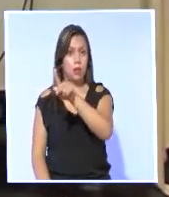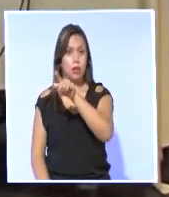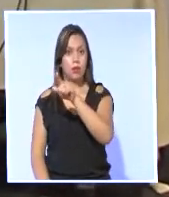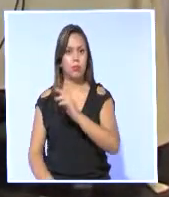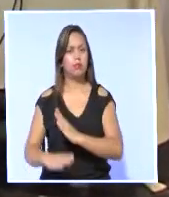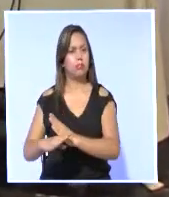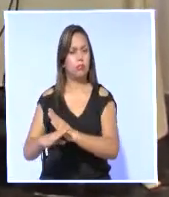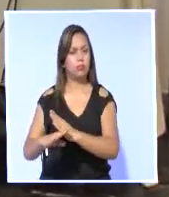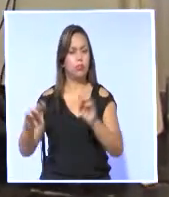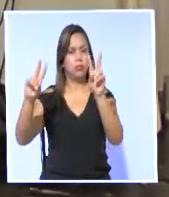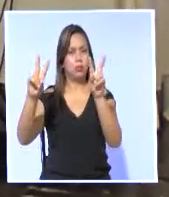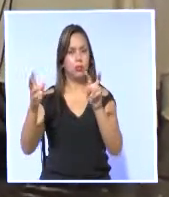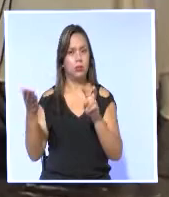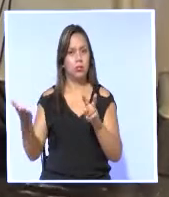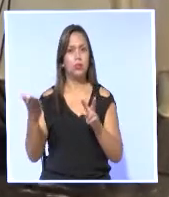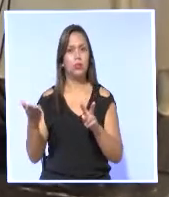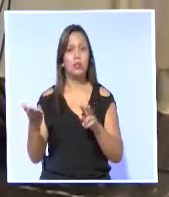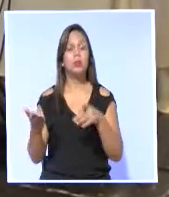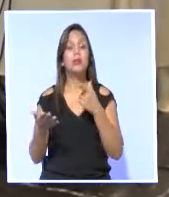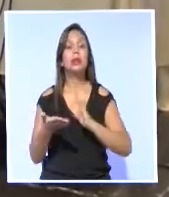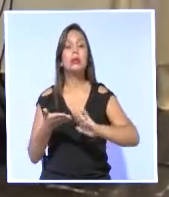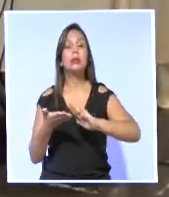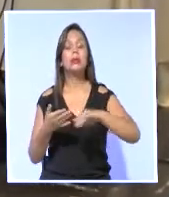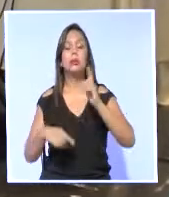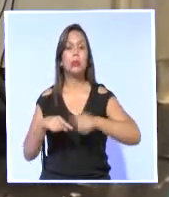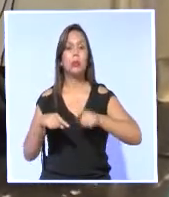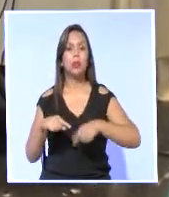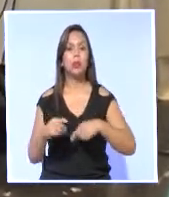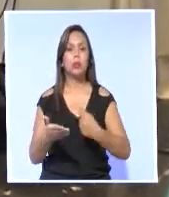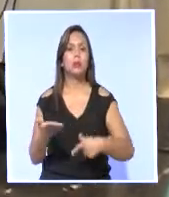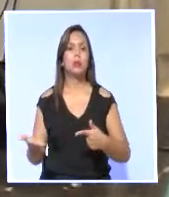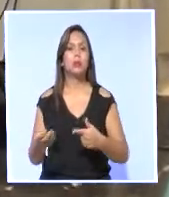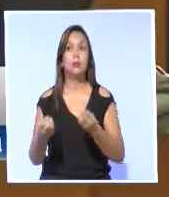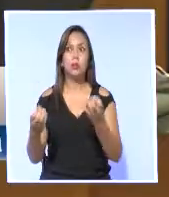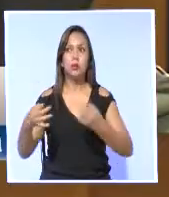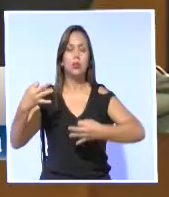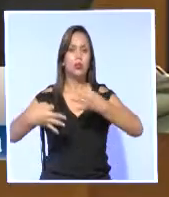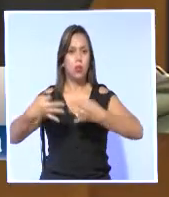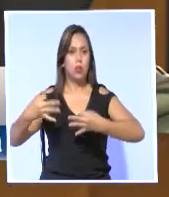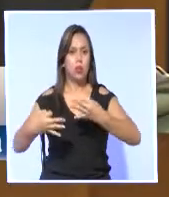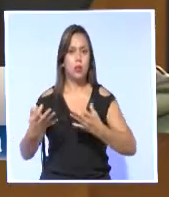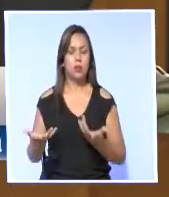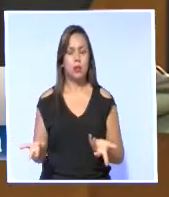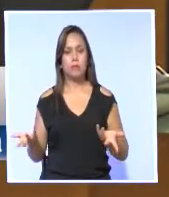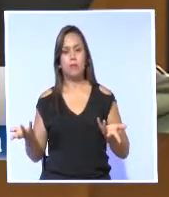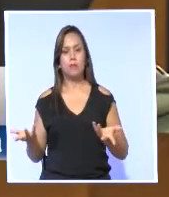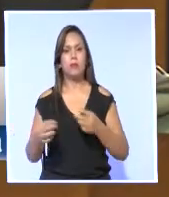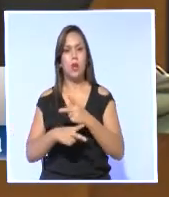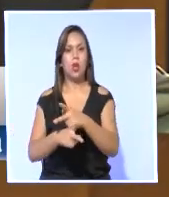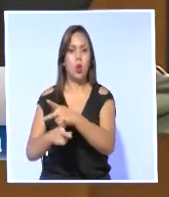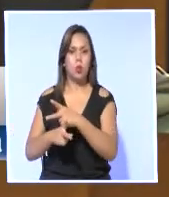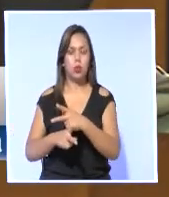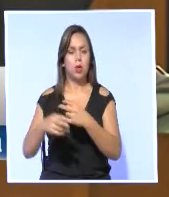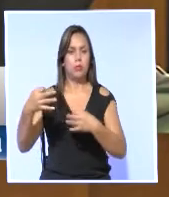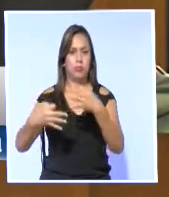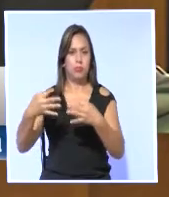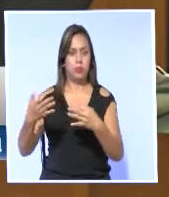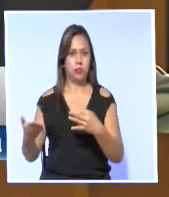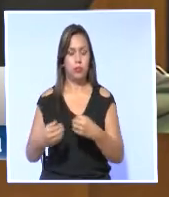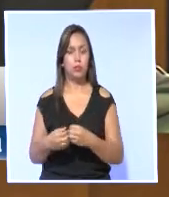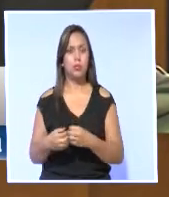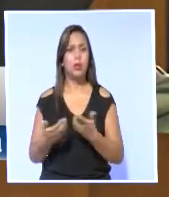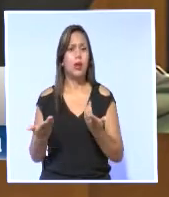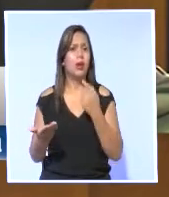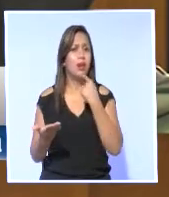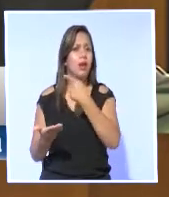defendió la aplicación de la figura error inexcusable por el que varios jueces fueron destituidos por el Consejo de la Judicatura. Son destinos